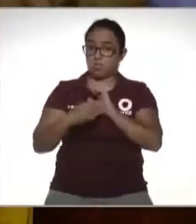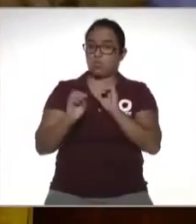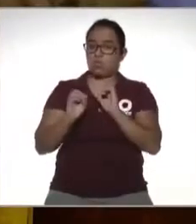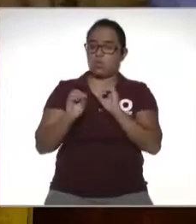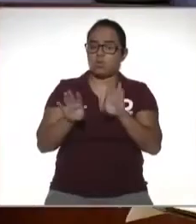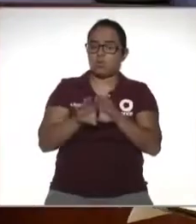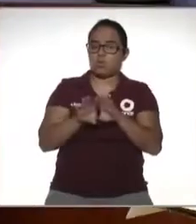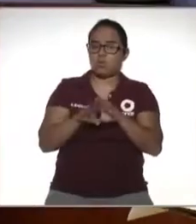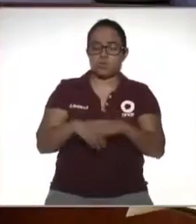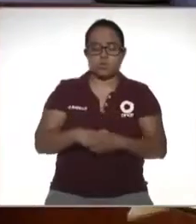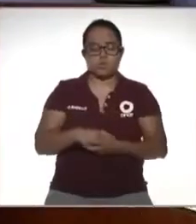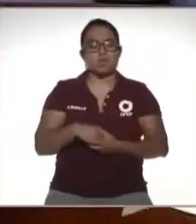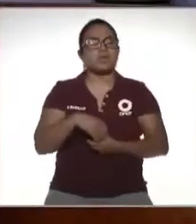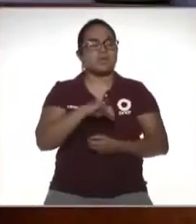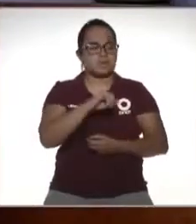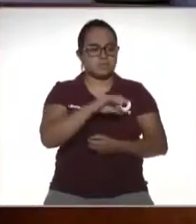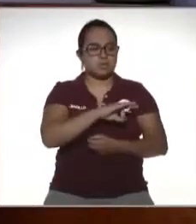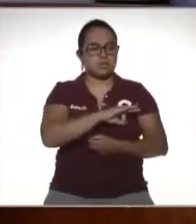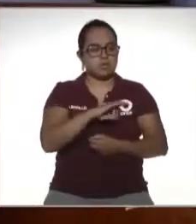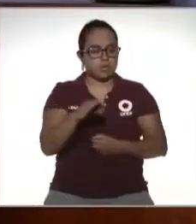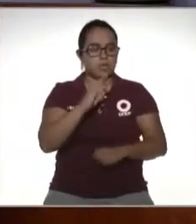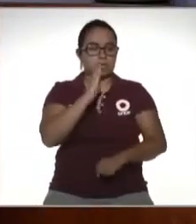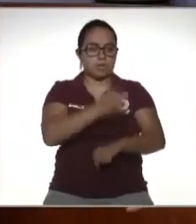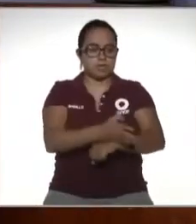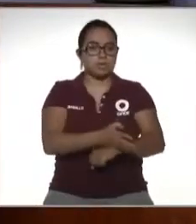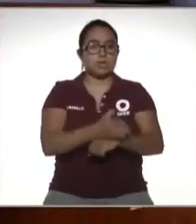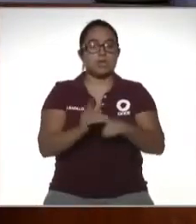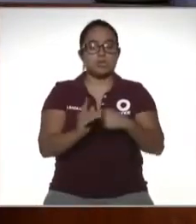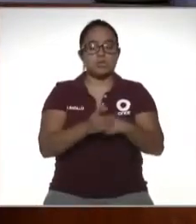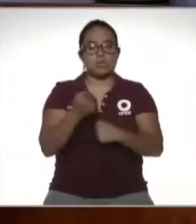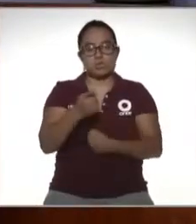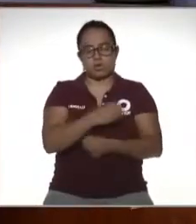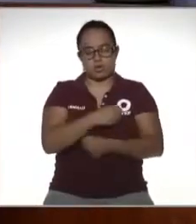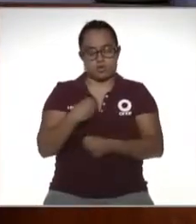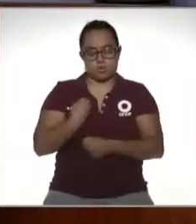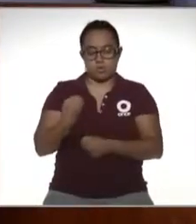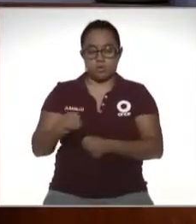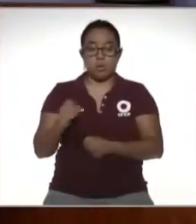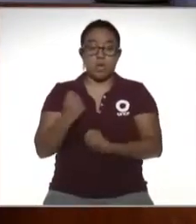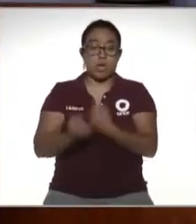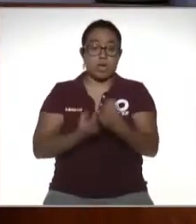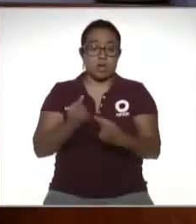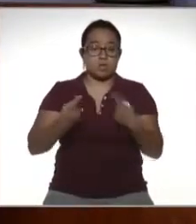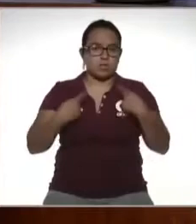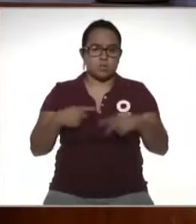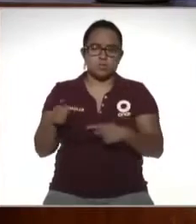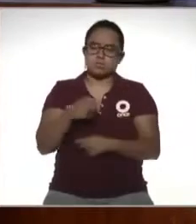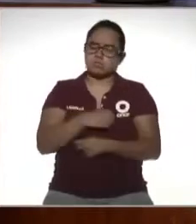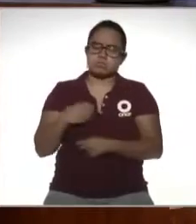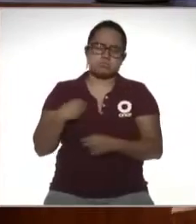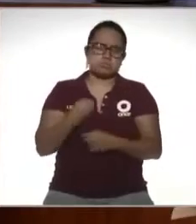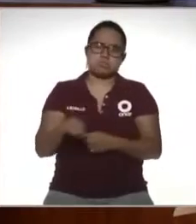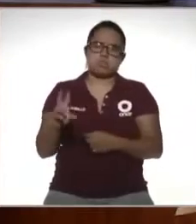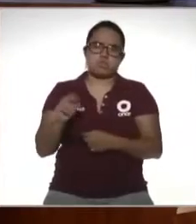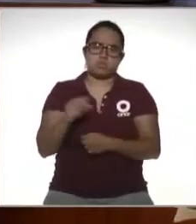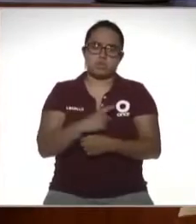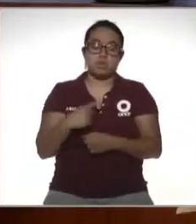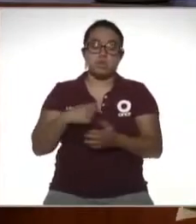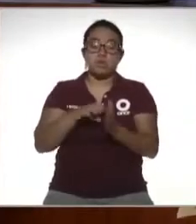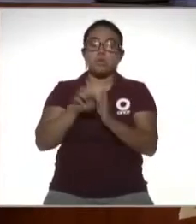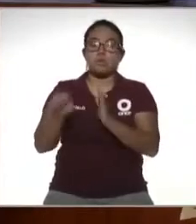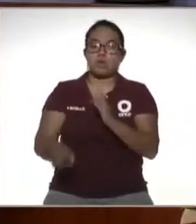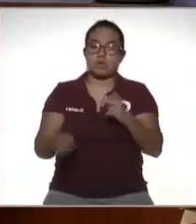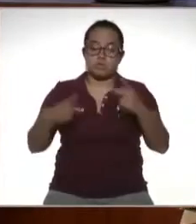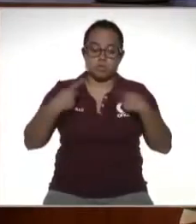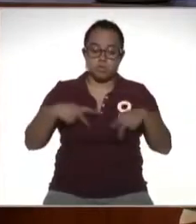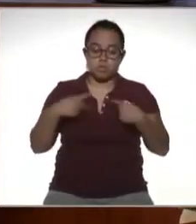puede haber una sanción si no cumplen porque finalmente es una obligación hay personas que no tienen la obligación por ejemplo como una persona